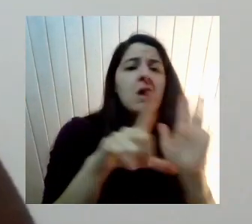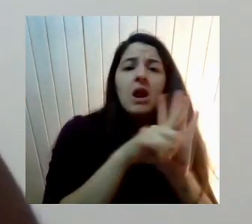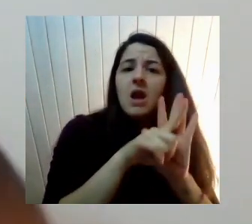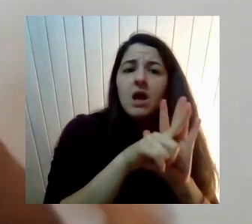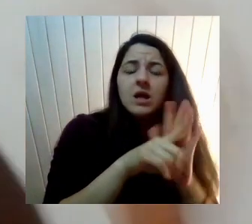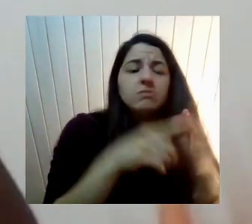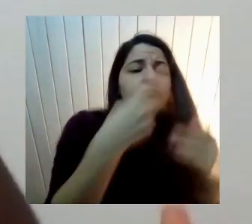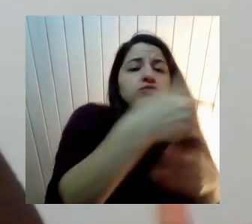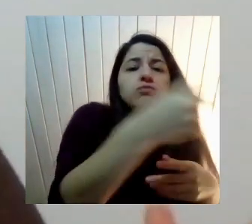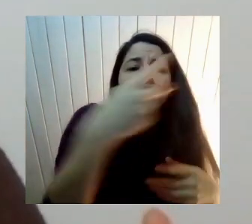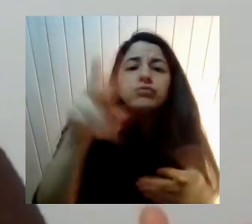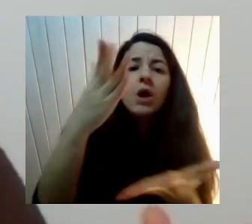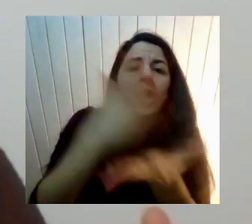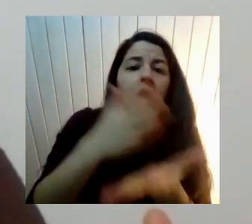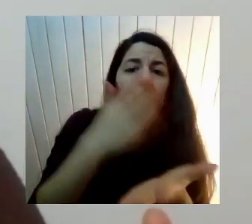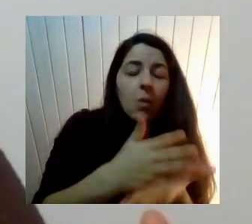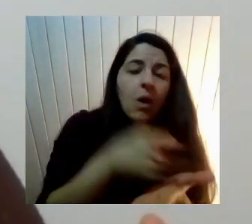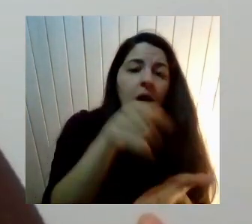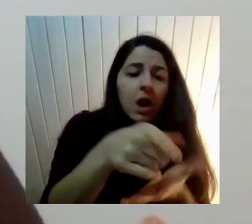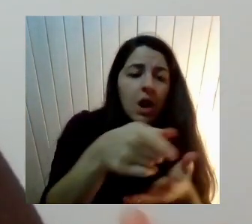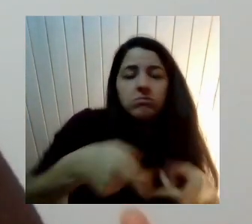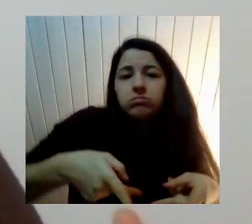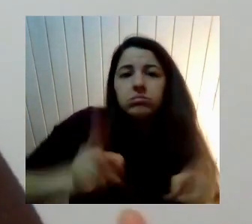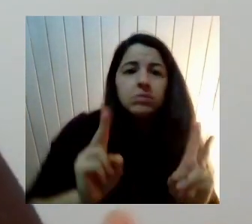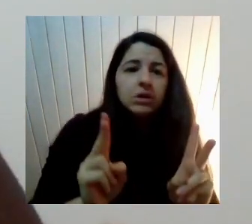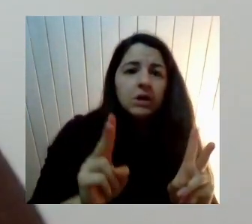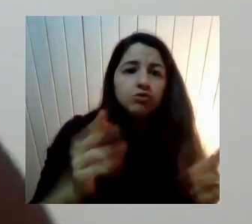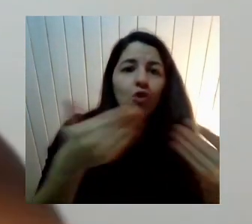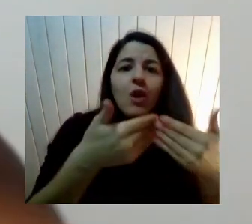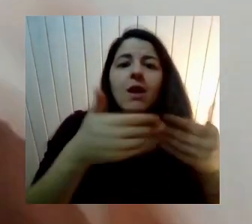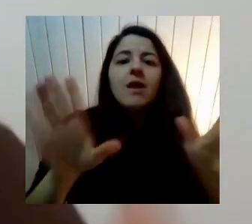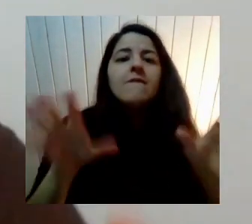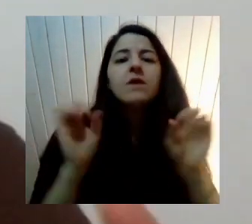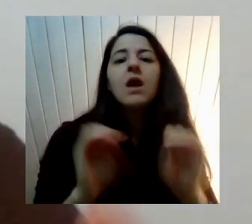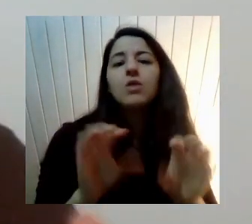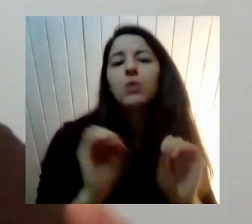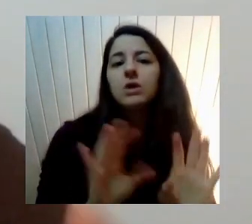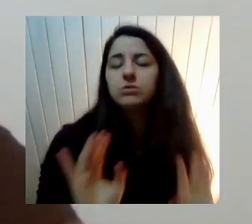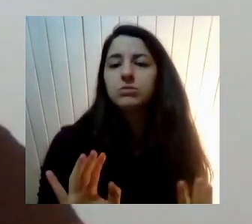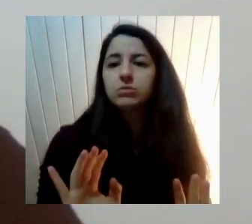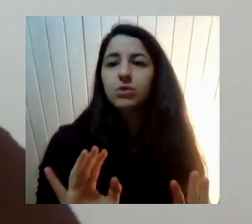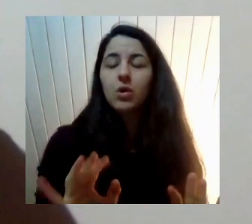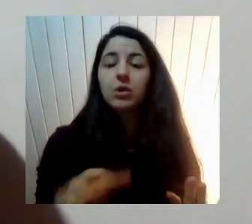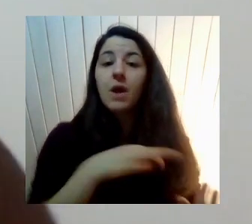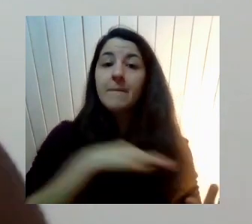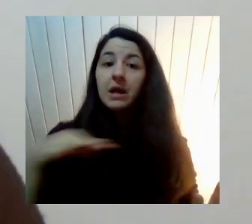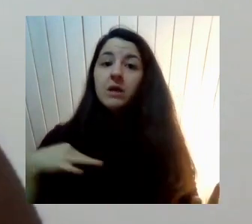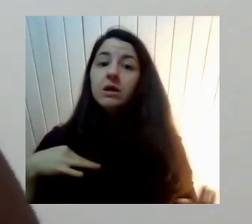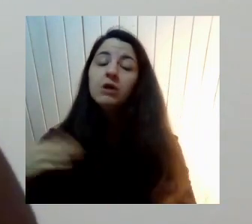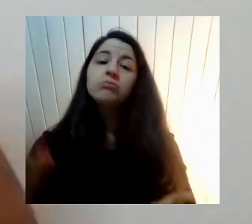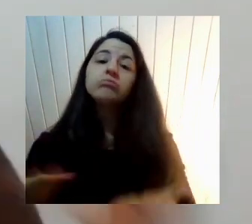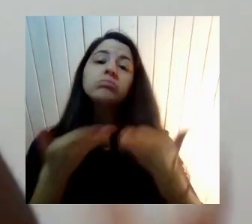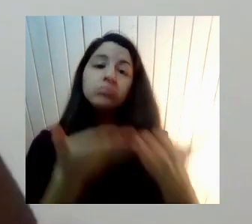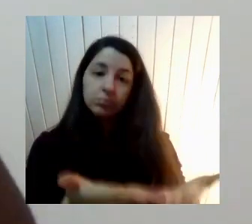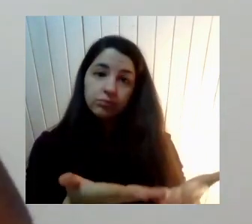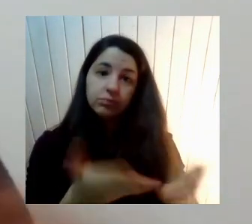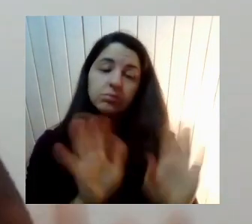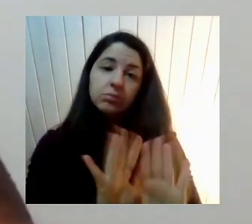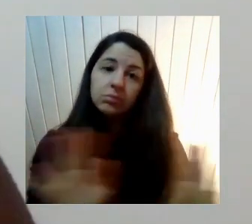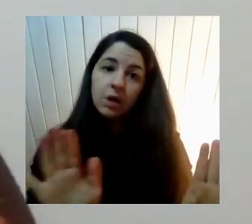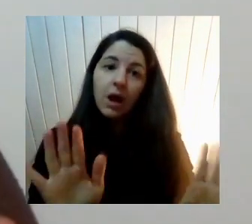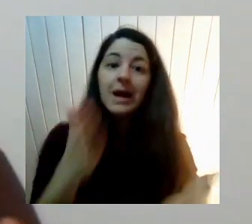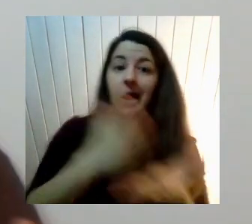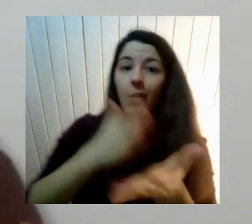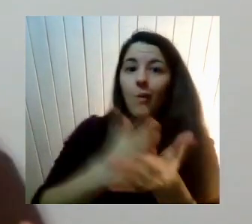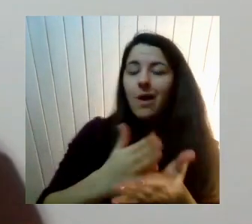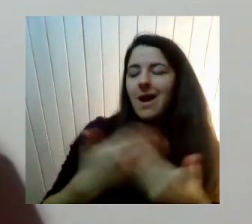Es tomar orientaciones Que es lo que propone El ministerio de educación Y luego En los colegios Las pone Como Para